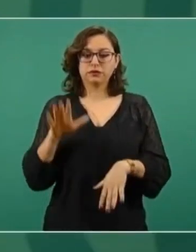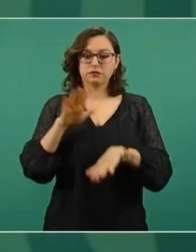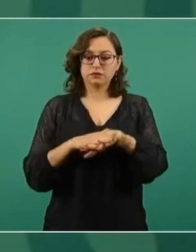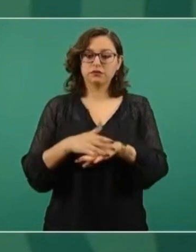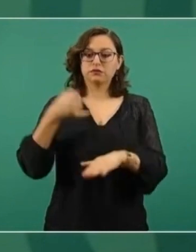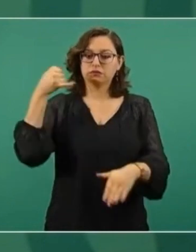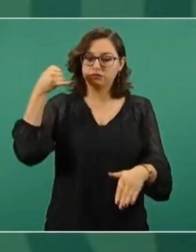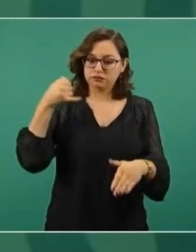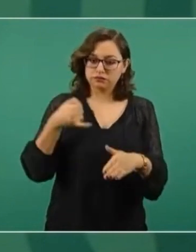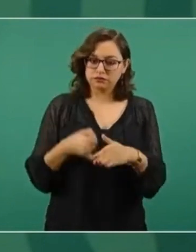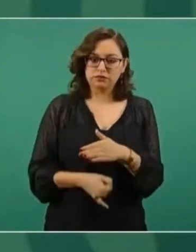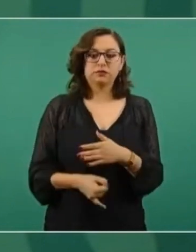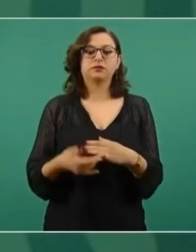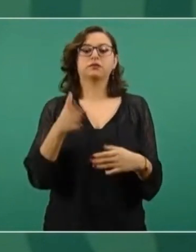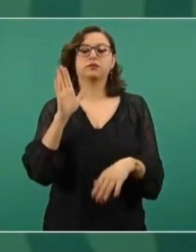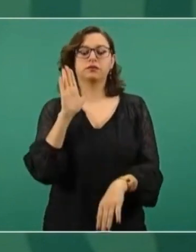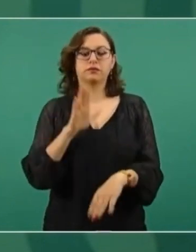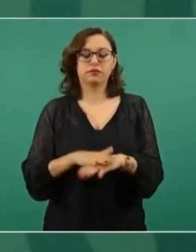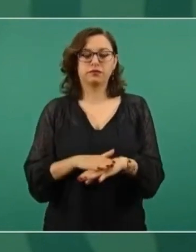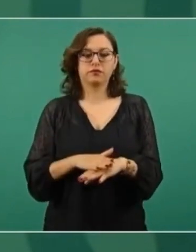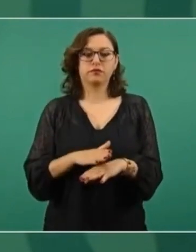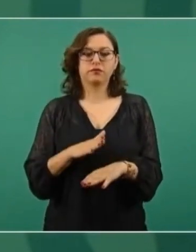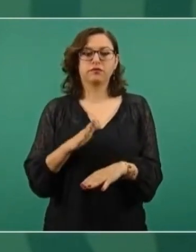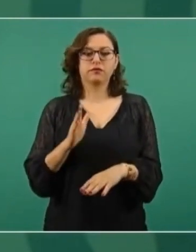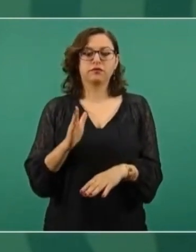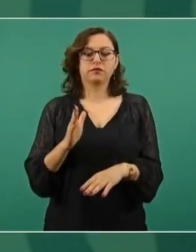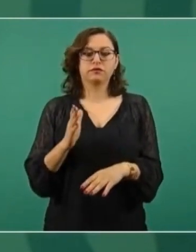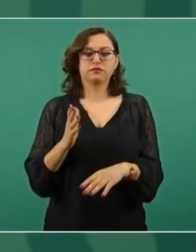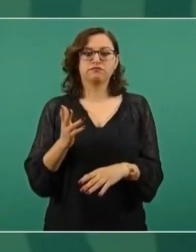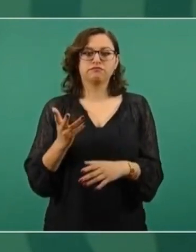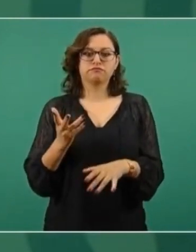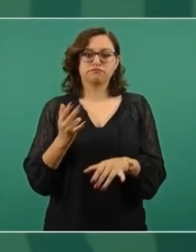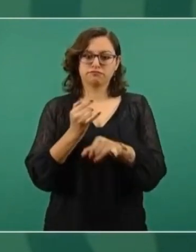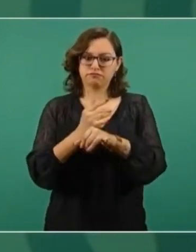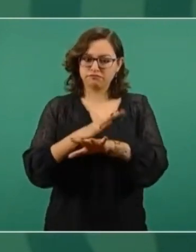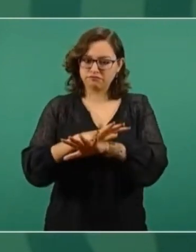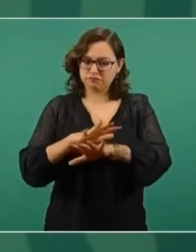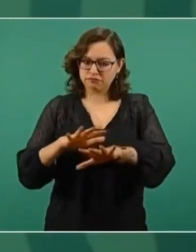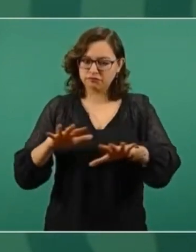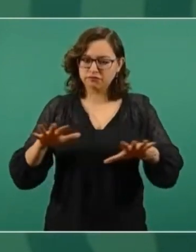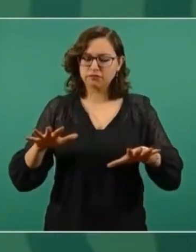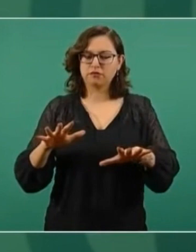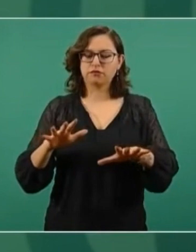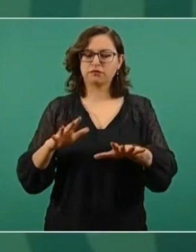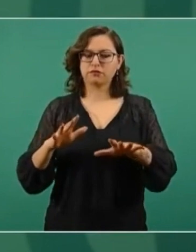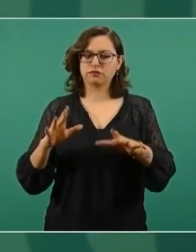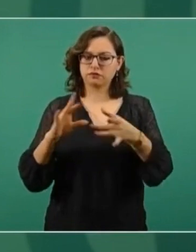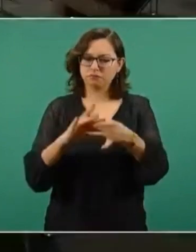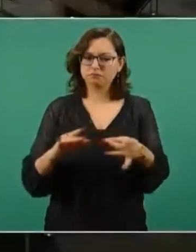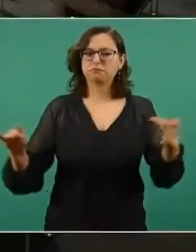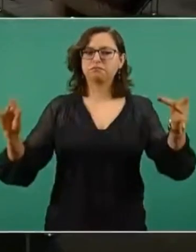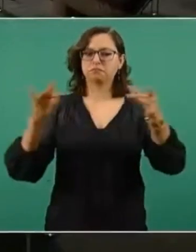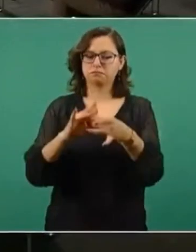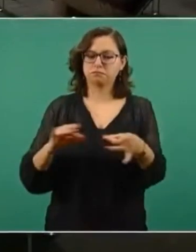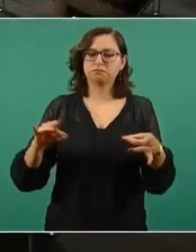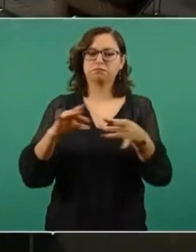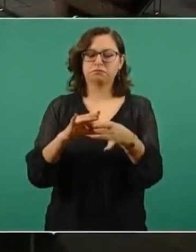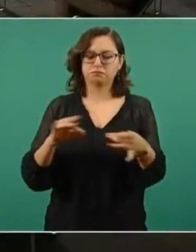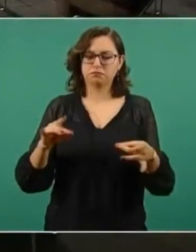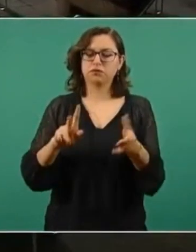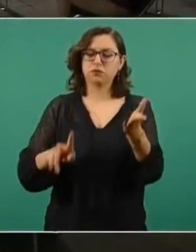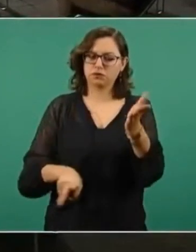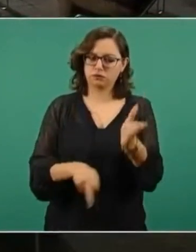datos, con más detalles y